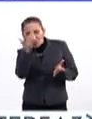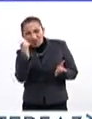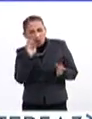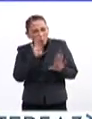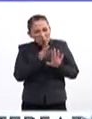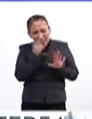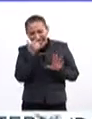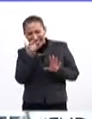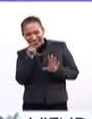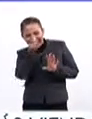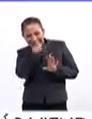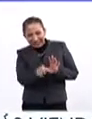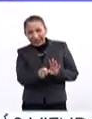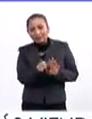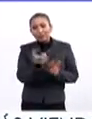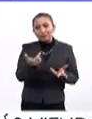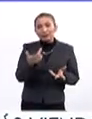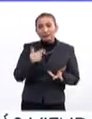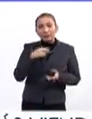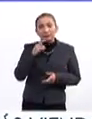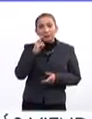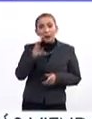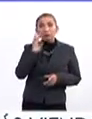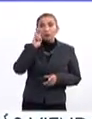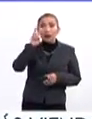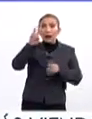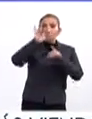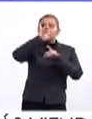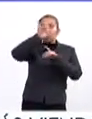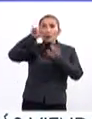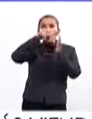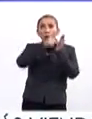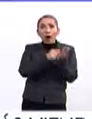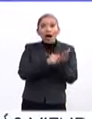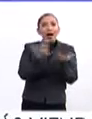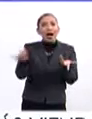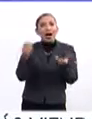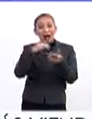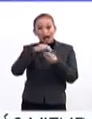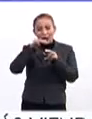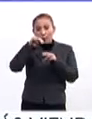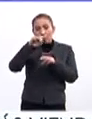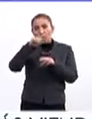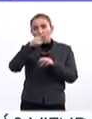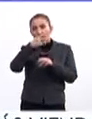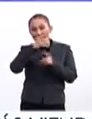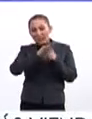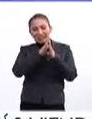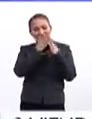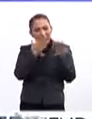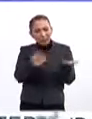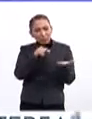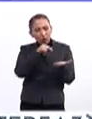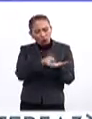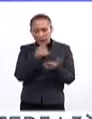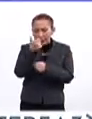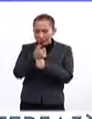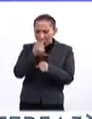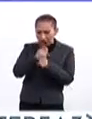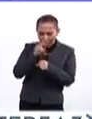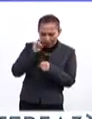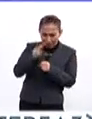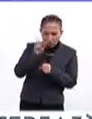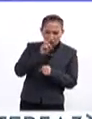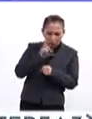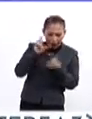prácticamente que se convirtió, digo, la vemos reflejada en muchos lugares, desde las monografías, en los libros de texto, desde la primaria,